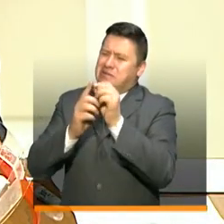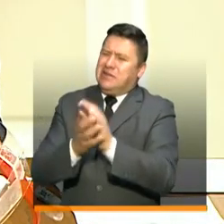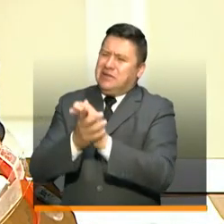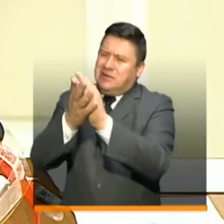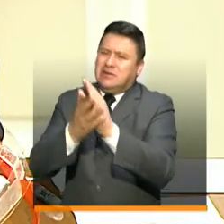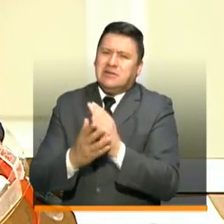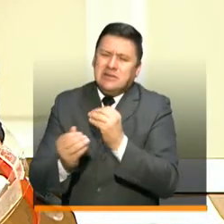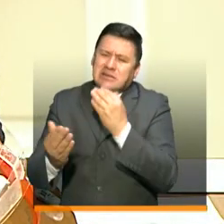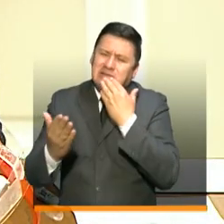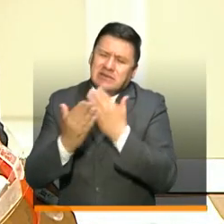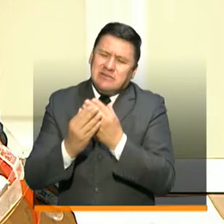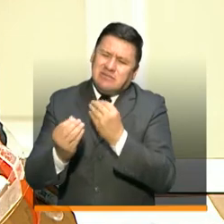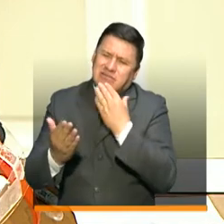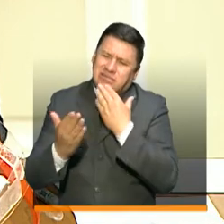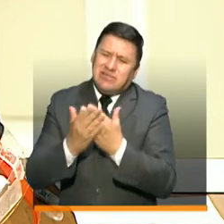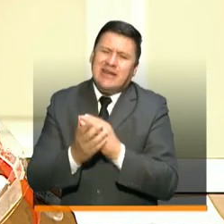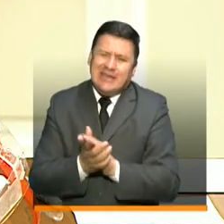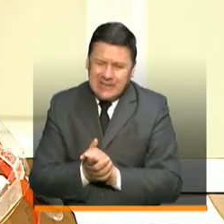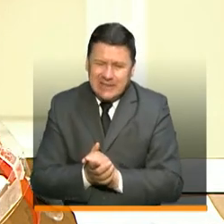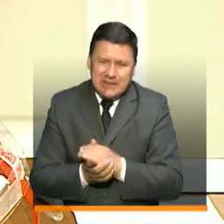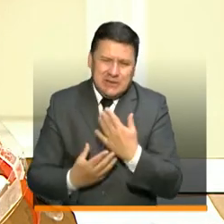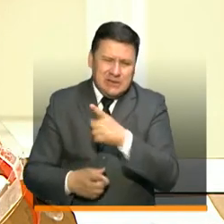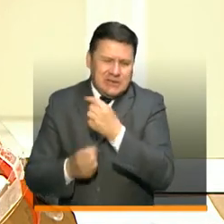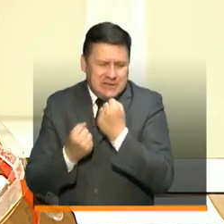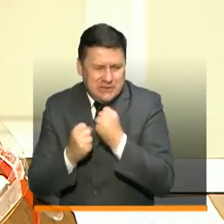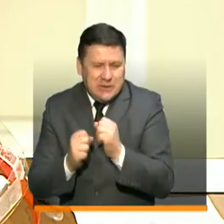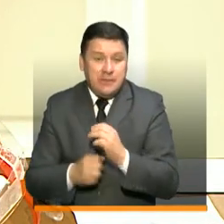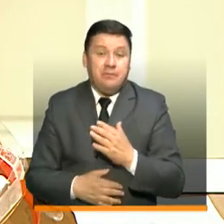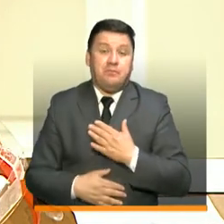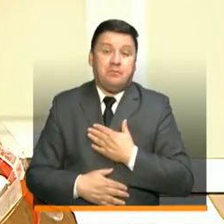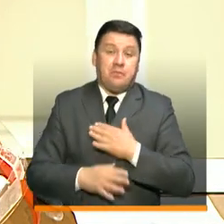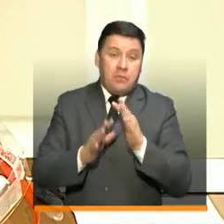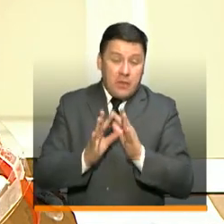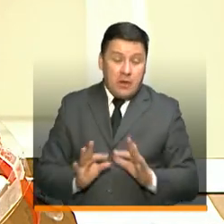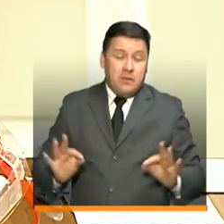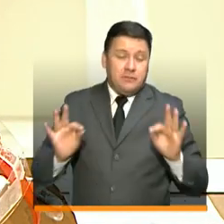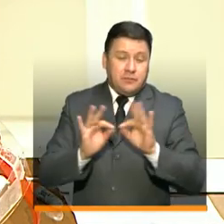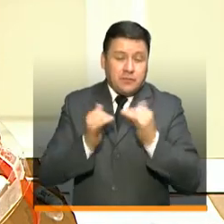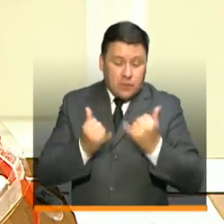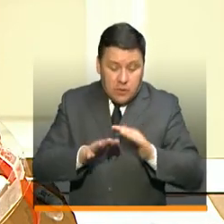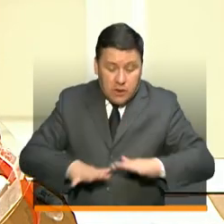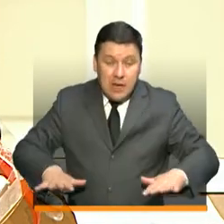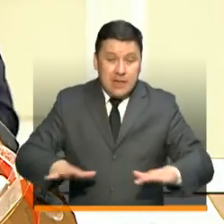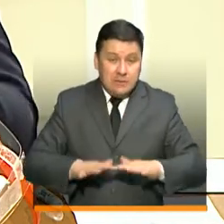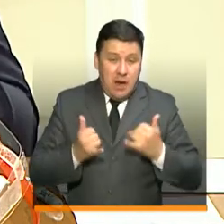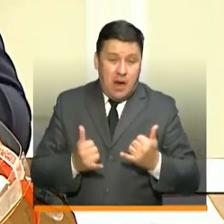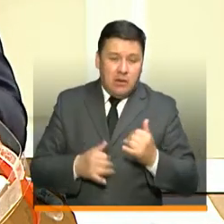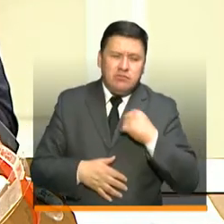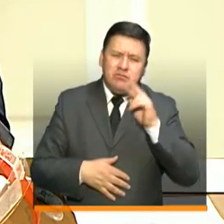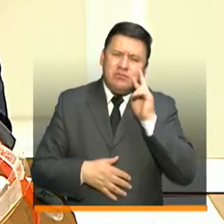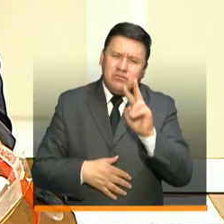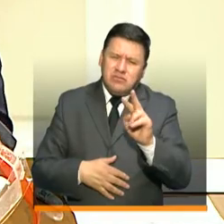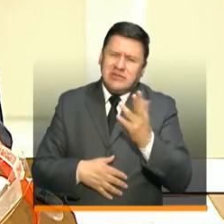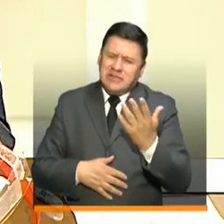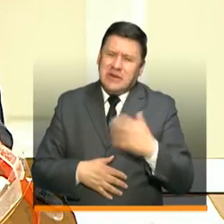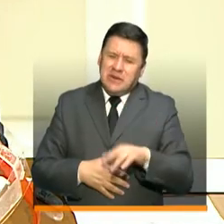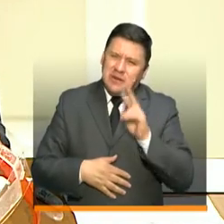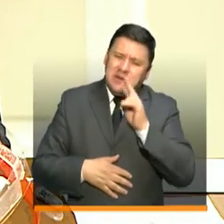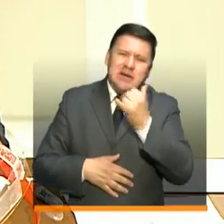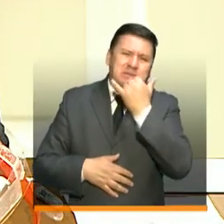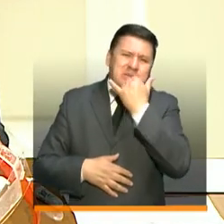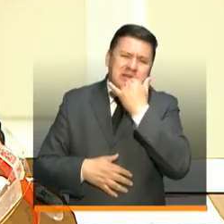y les agradezco inmensamente ese valioso esfuerzo. A mí me parece muy importante que en este espacio también veamos estas cosas que están